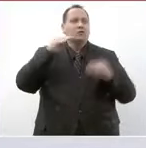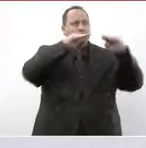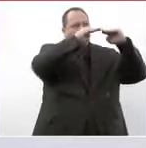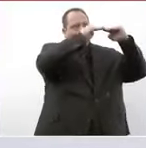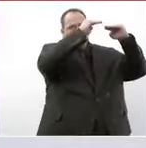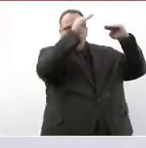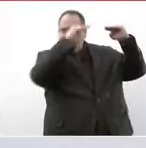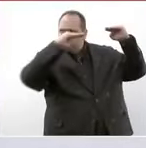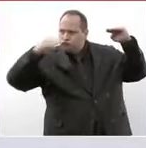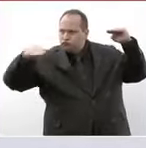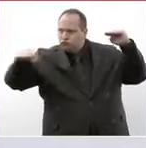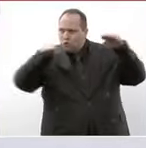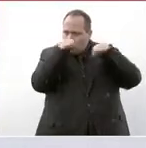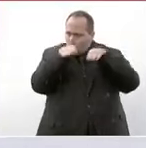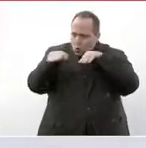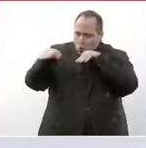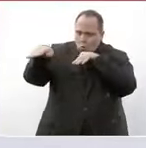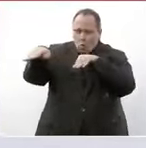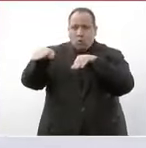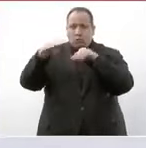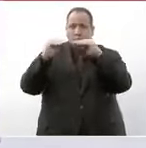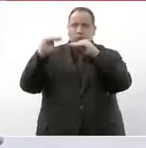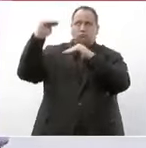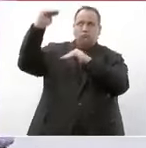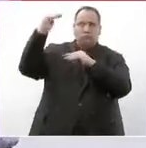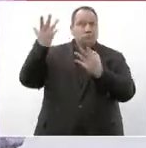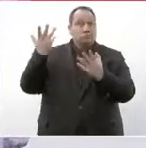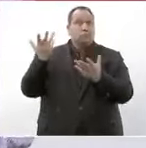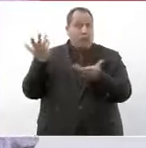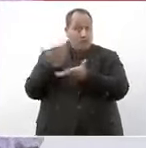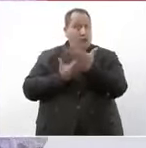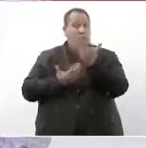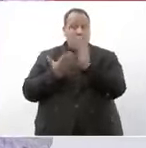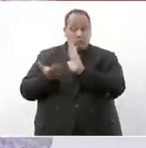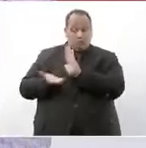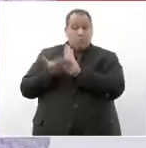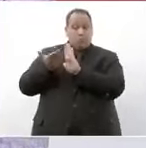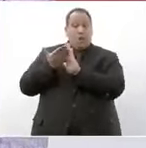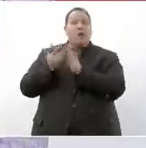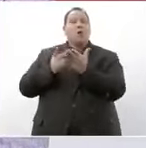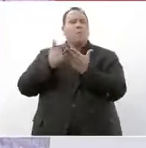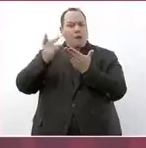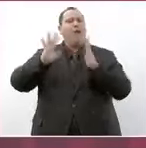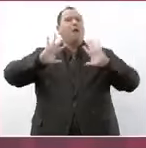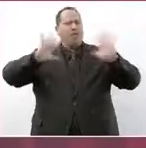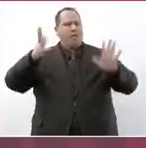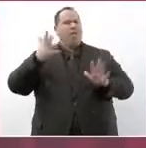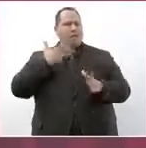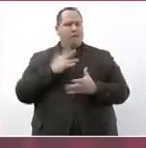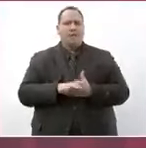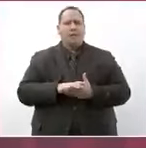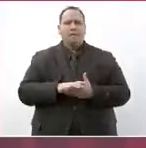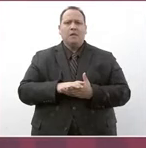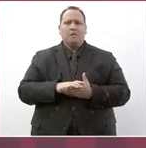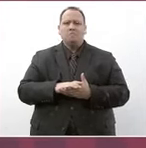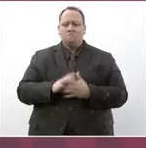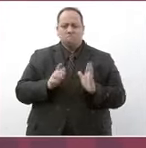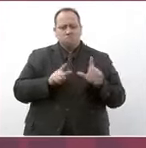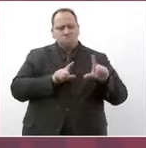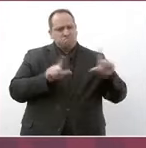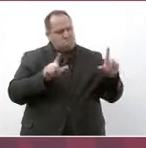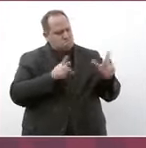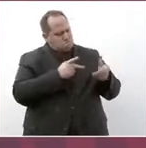ese viaducto elevado ya se cuenta con el proyecto ejecutivo